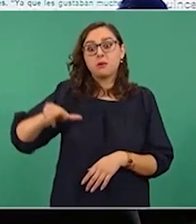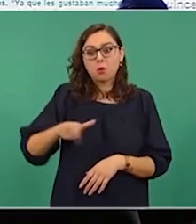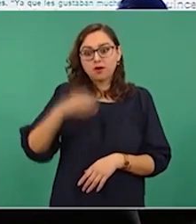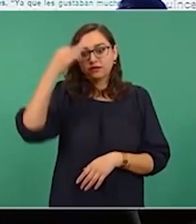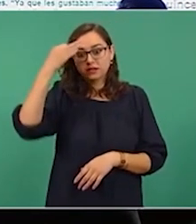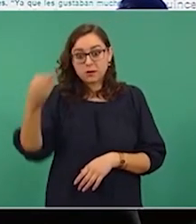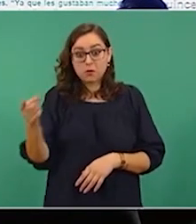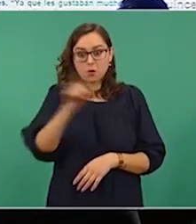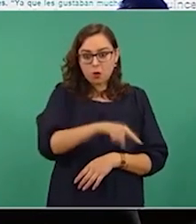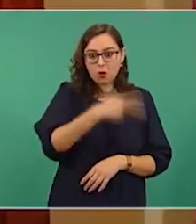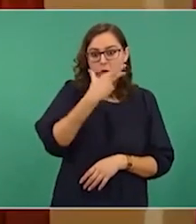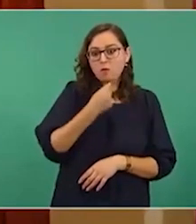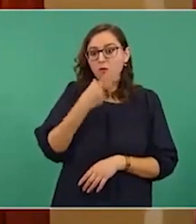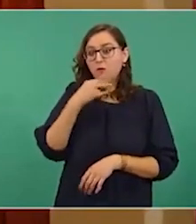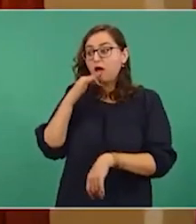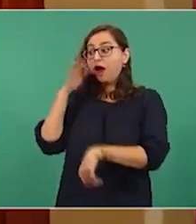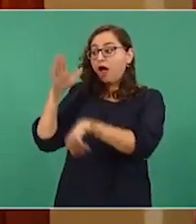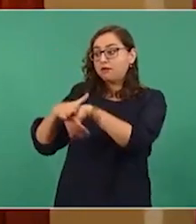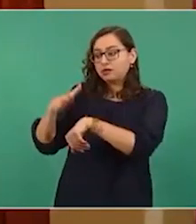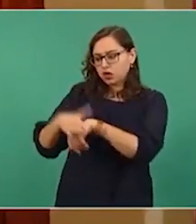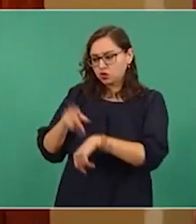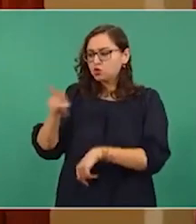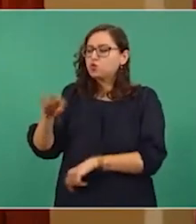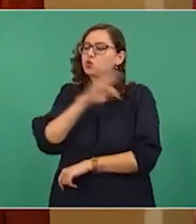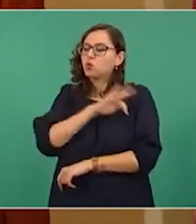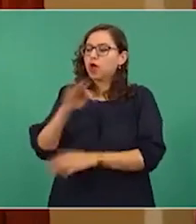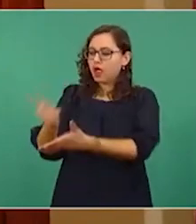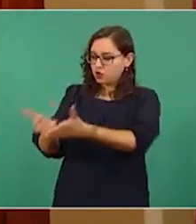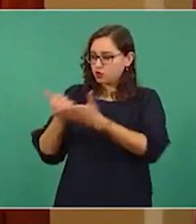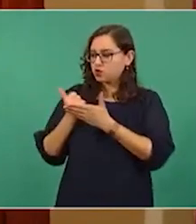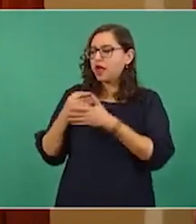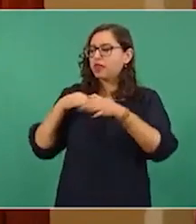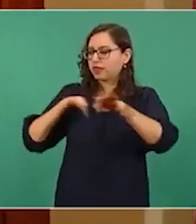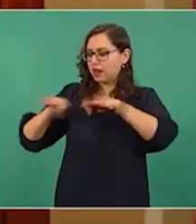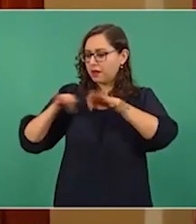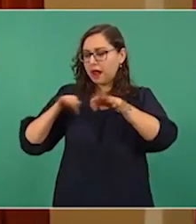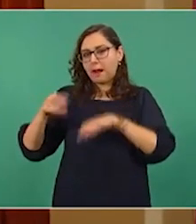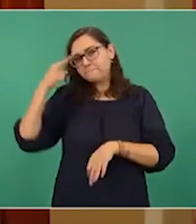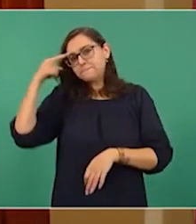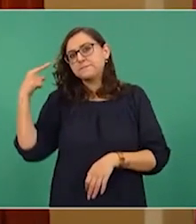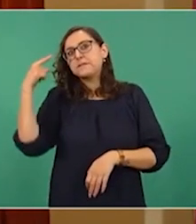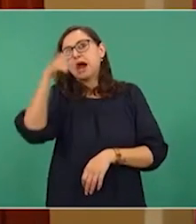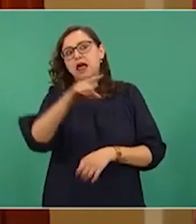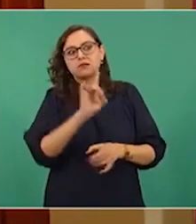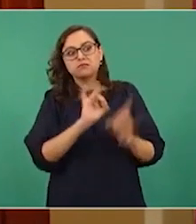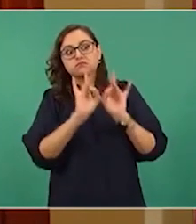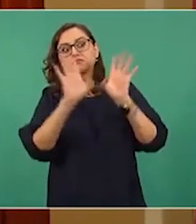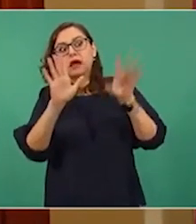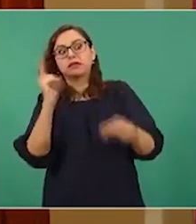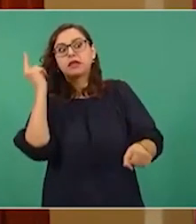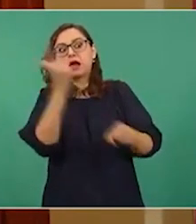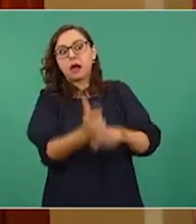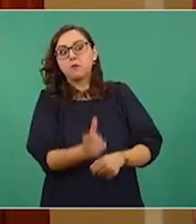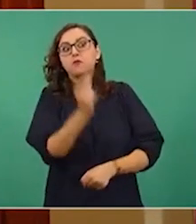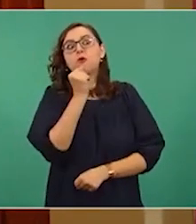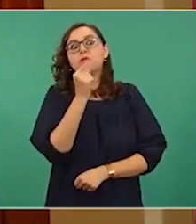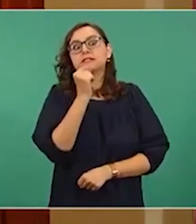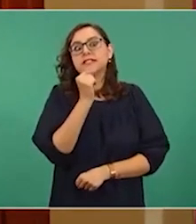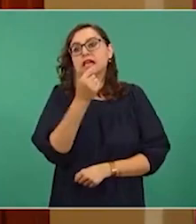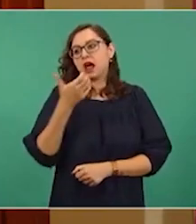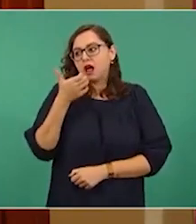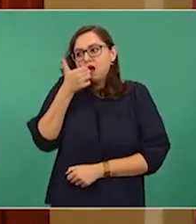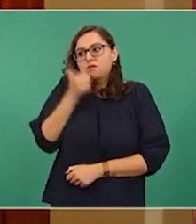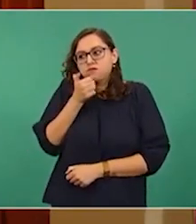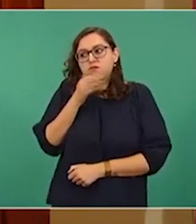hay presencia policial. Es decir, lo que se conoce como Alcón. Para tal efecto, le ofrecen